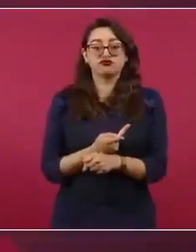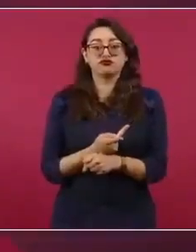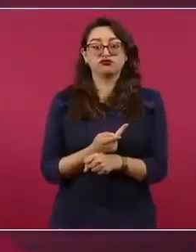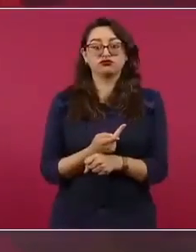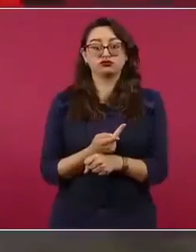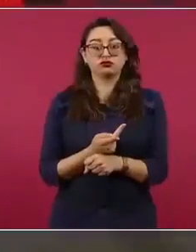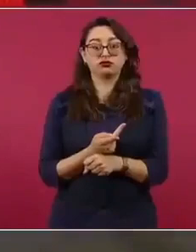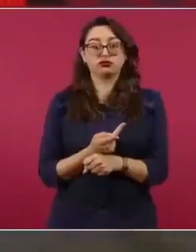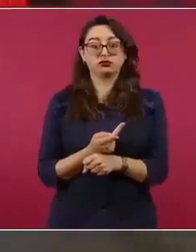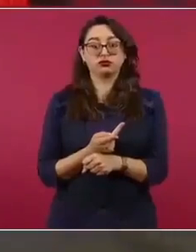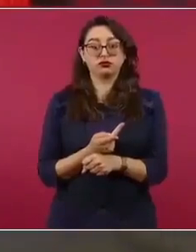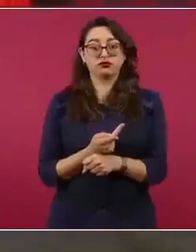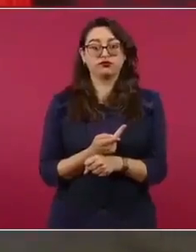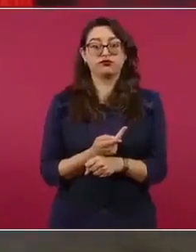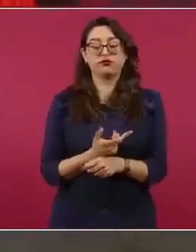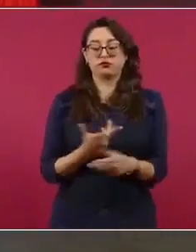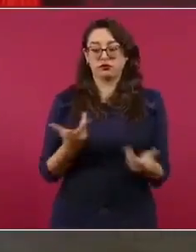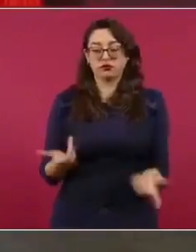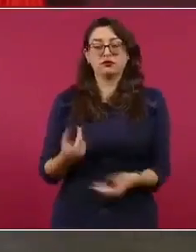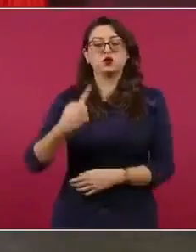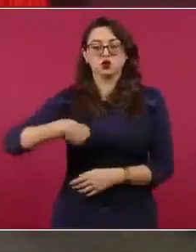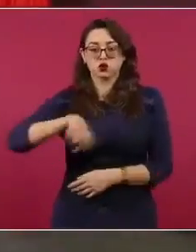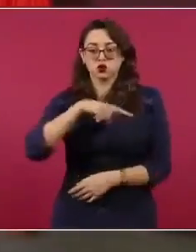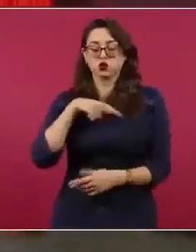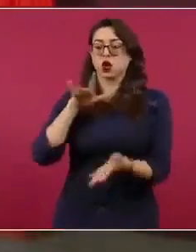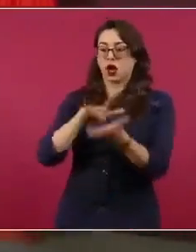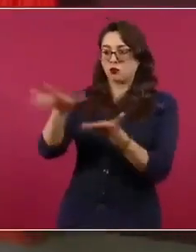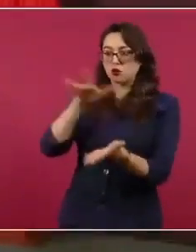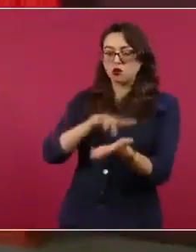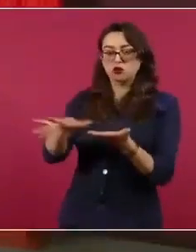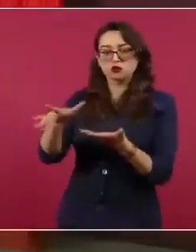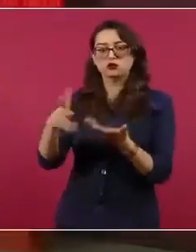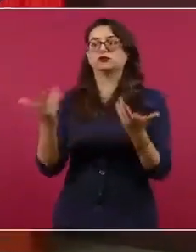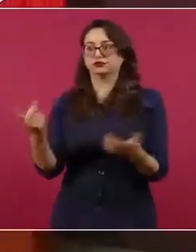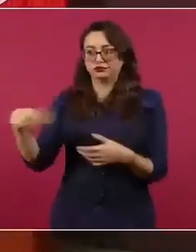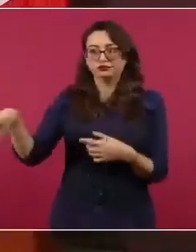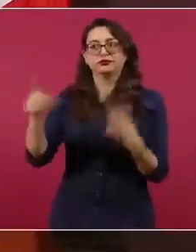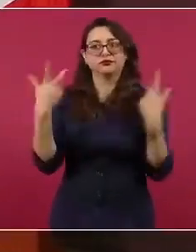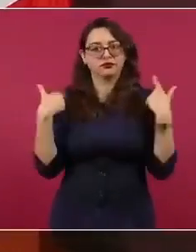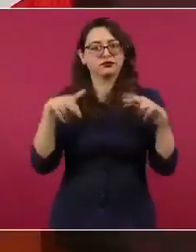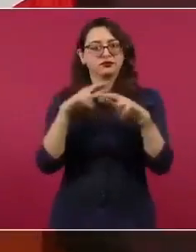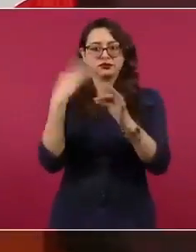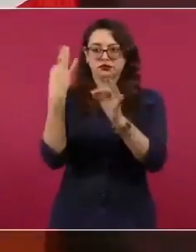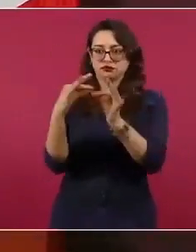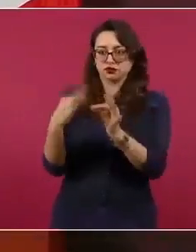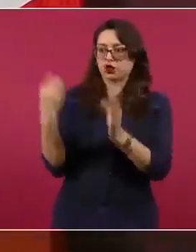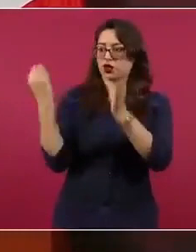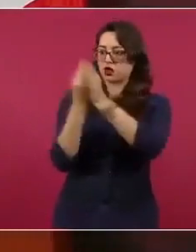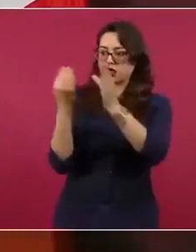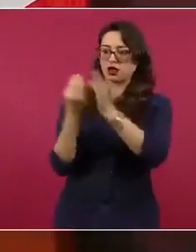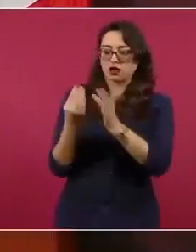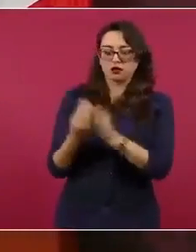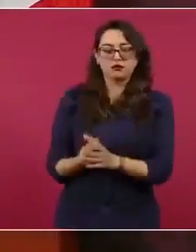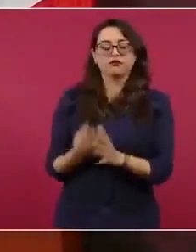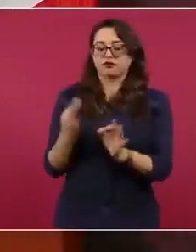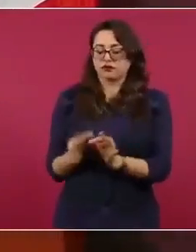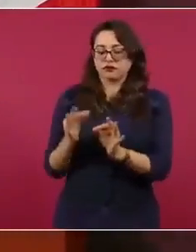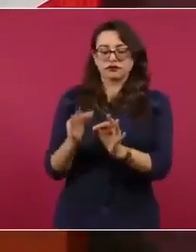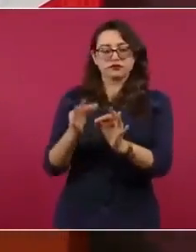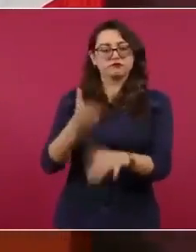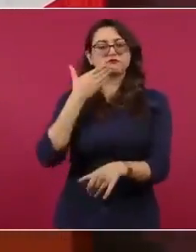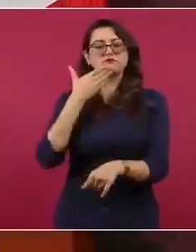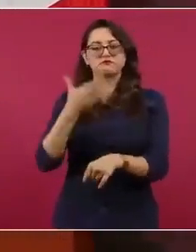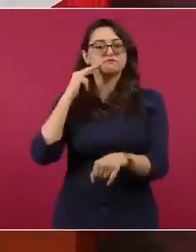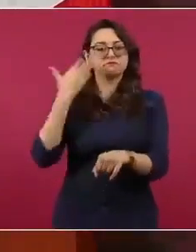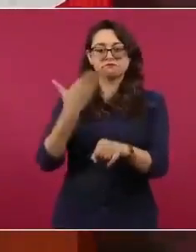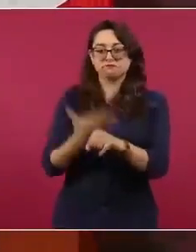no se deja de dar clases, los maestros siempre actuando de manera